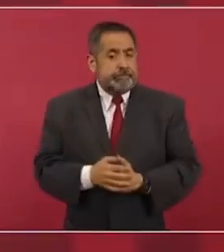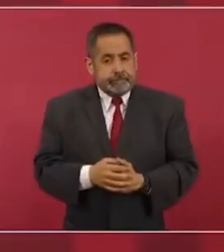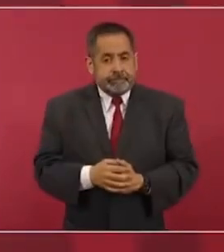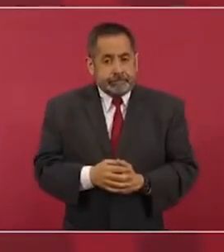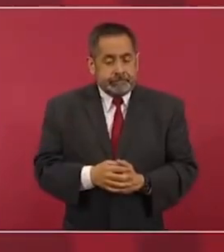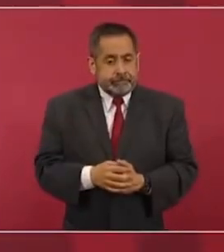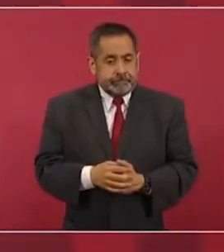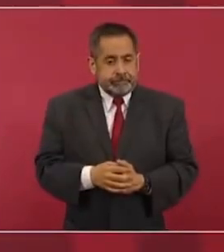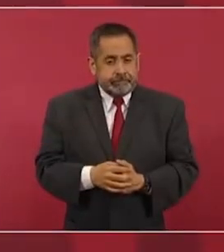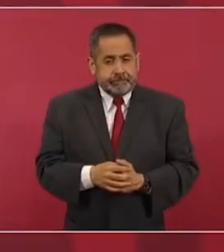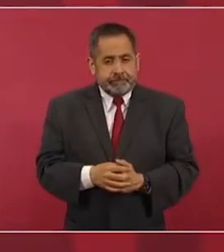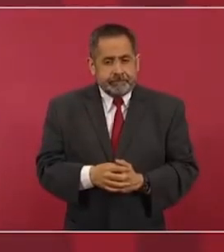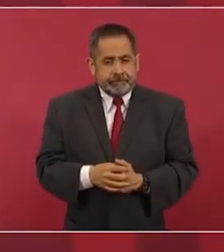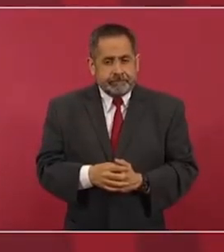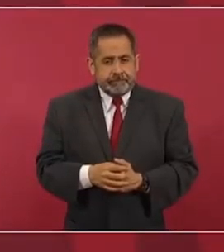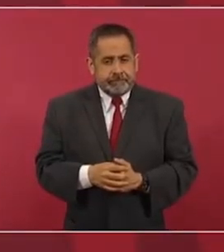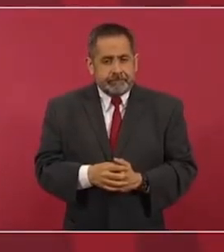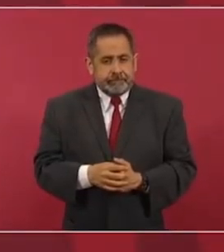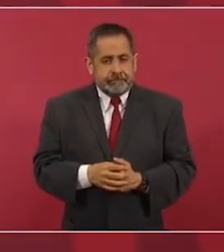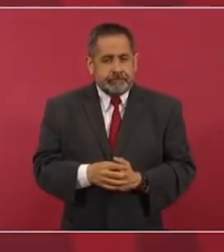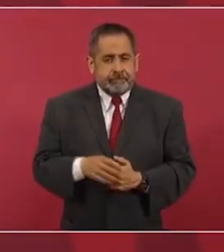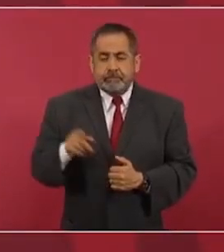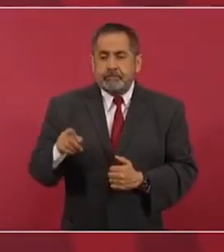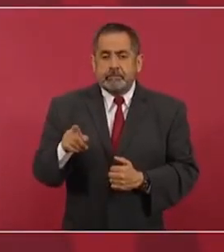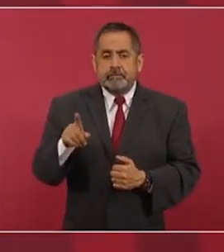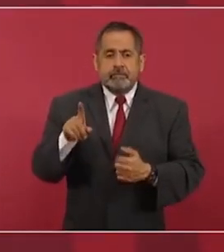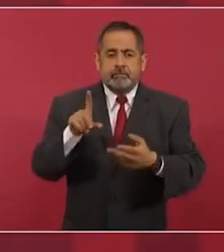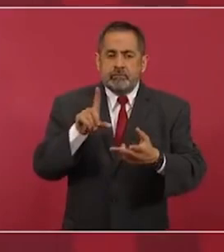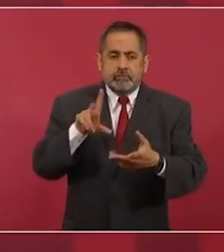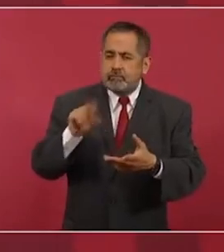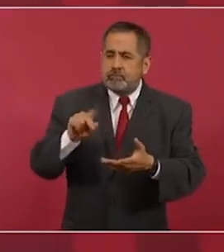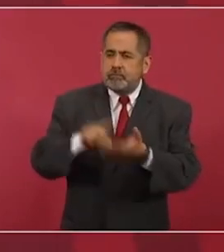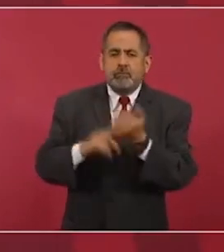Genaro García Luna.